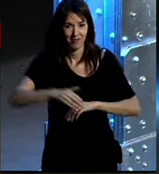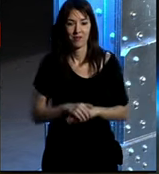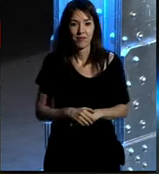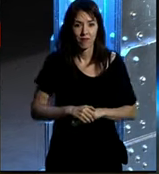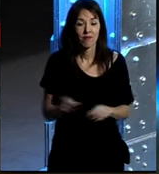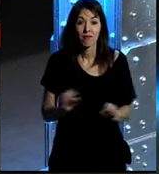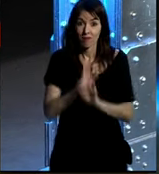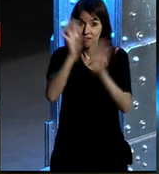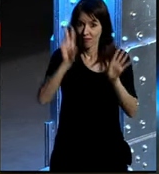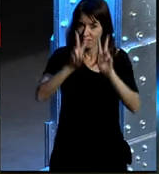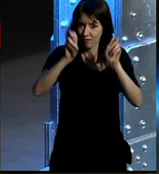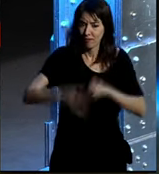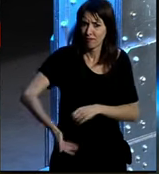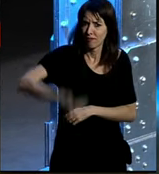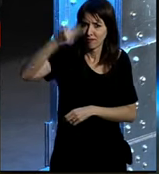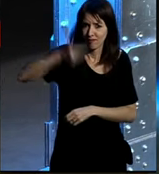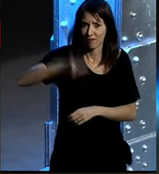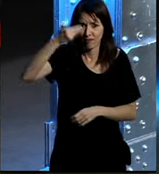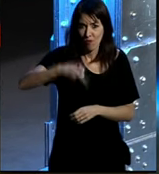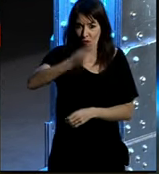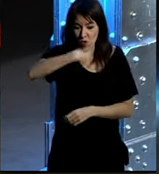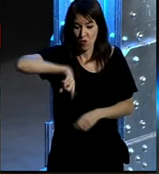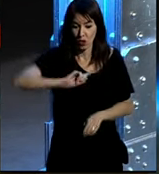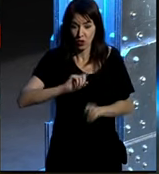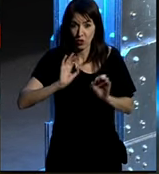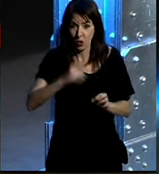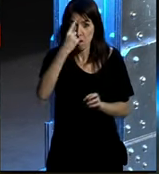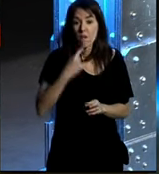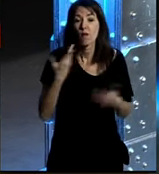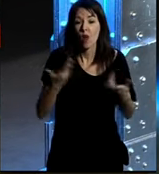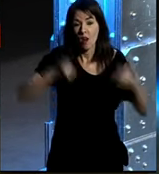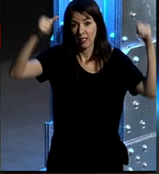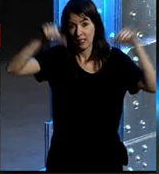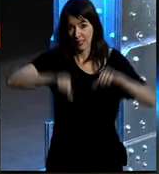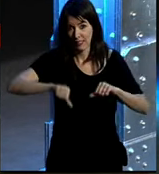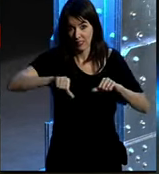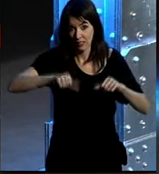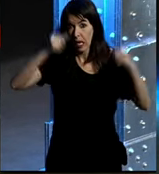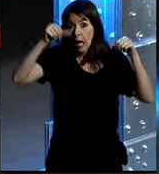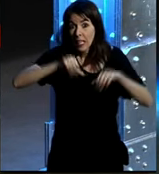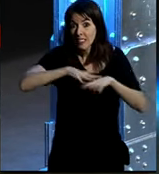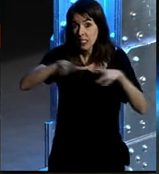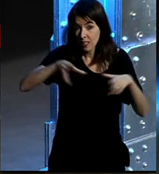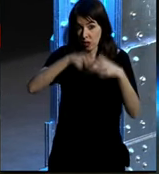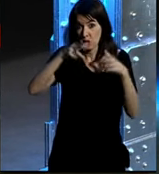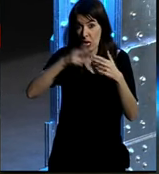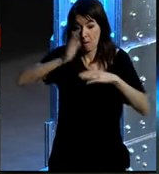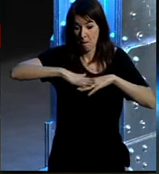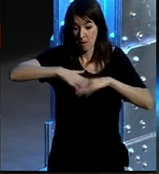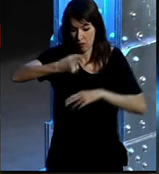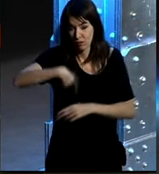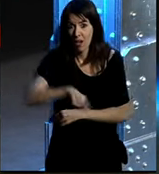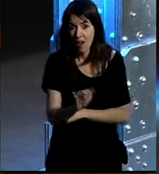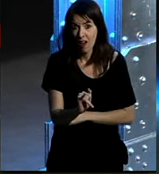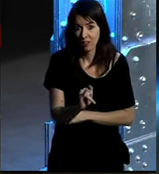por supuesto aspecto fundamental de una cuenta como la nuestra es las crisis o sea las crisis en redes sociales por lo menos en nuestra cuenta